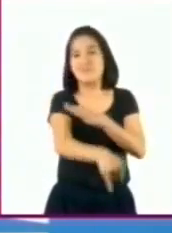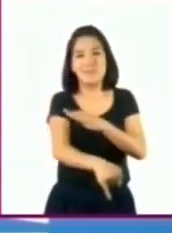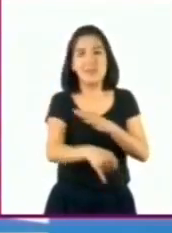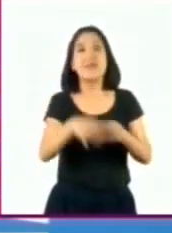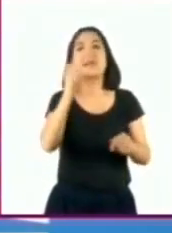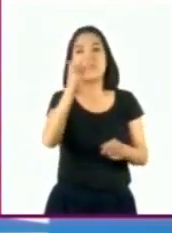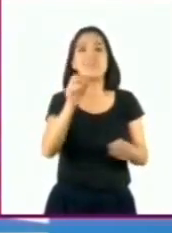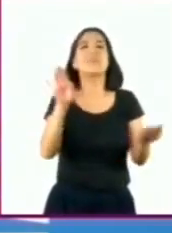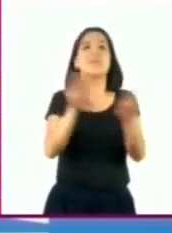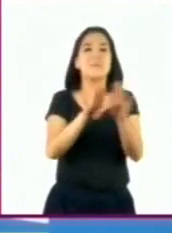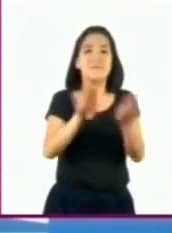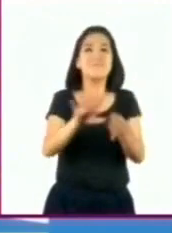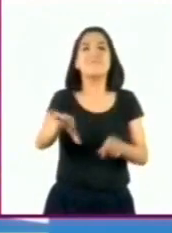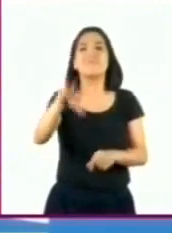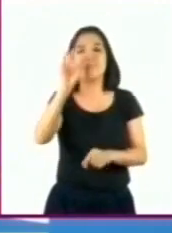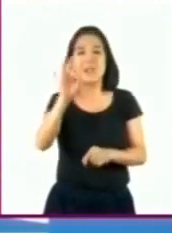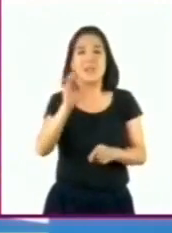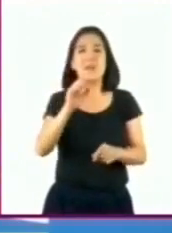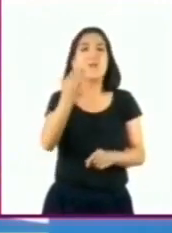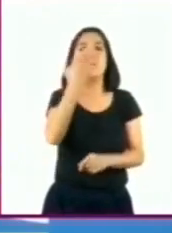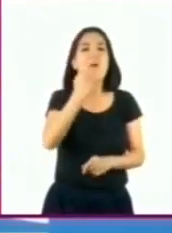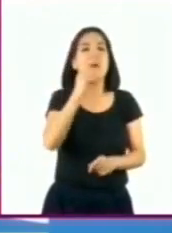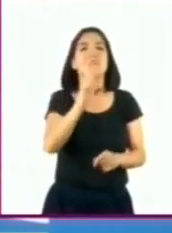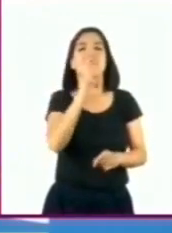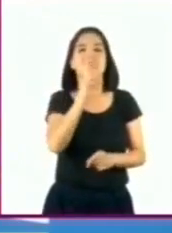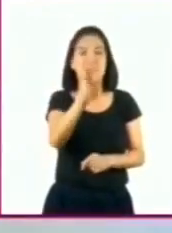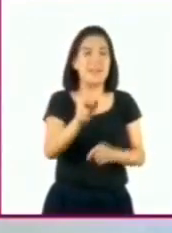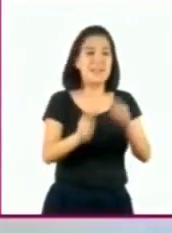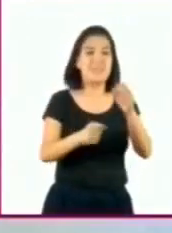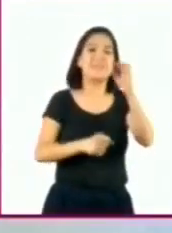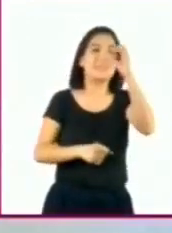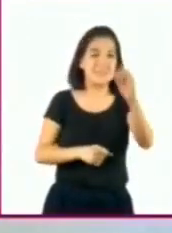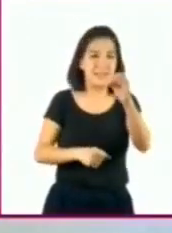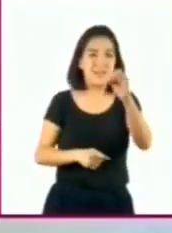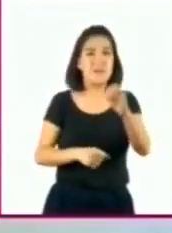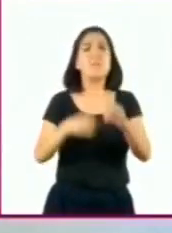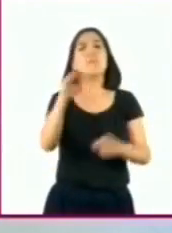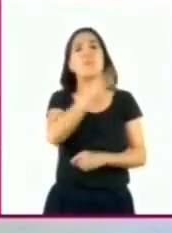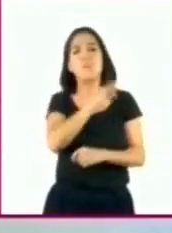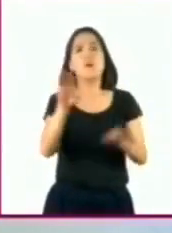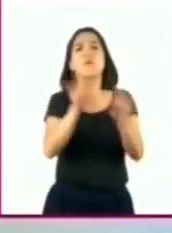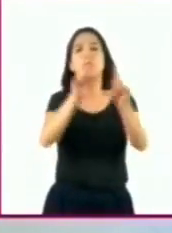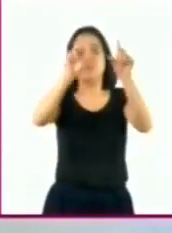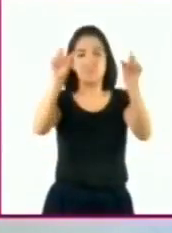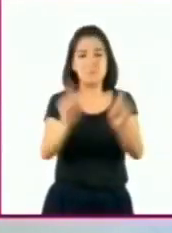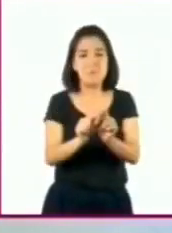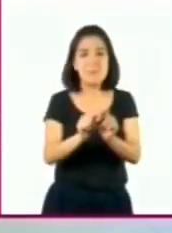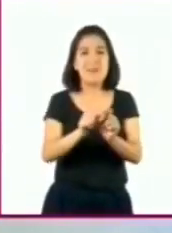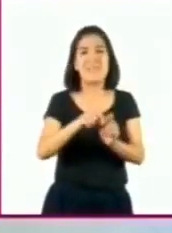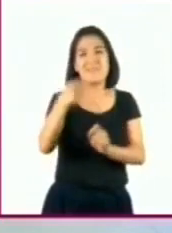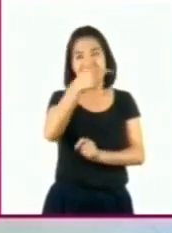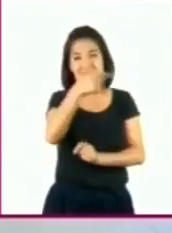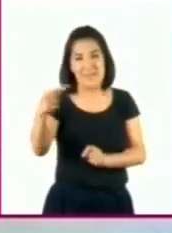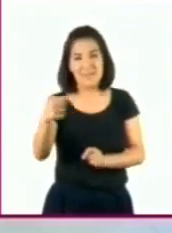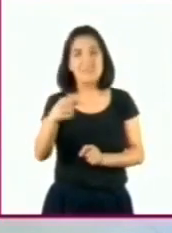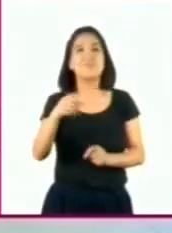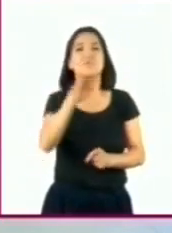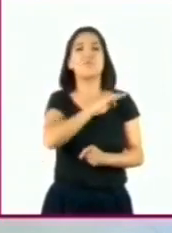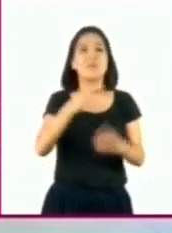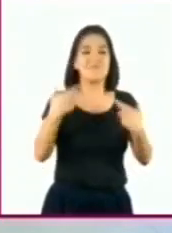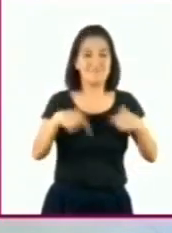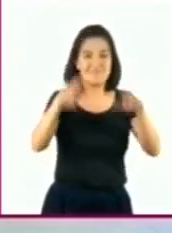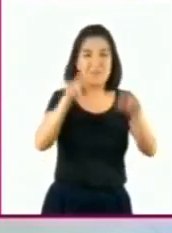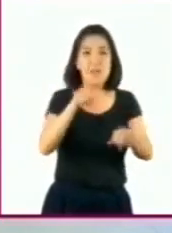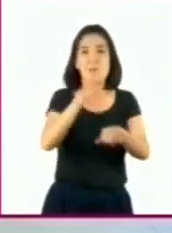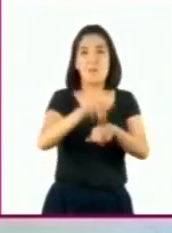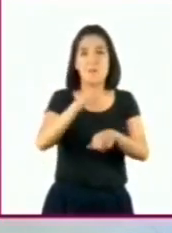consecuencia, no se obtiene un residuo de cero, por lo que podemos concluir que las fracciones que se representan con un